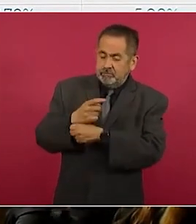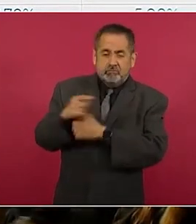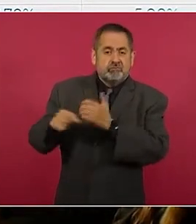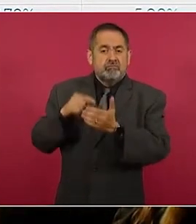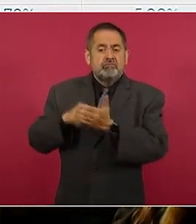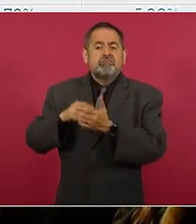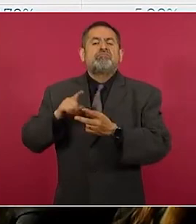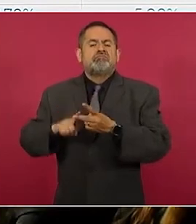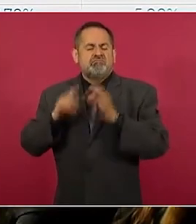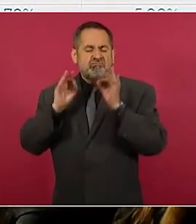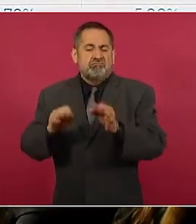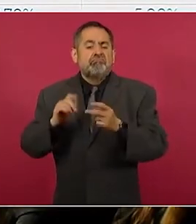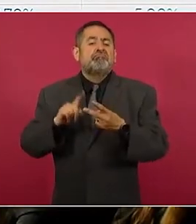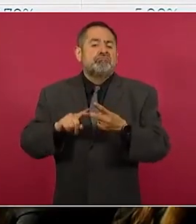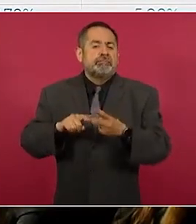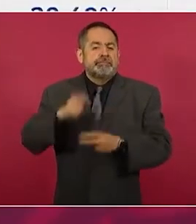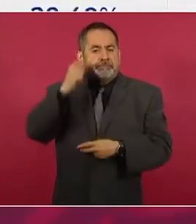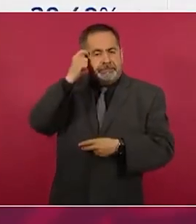Guerrero.